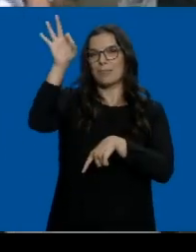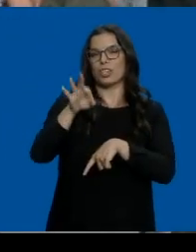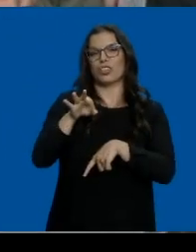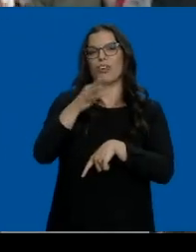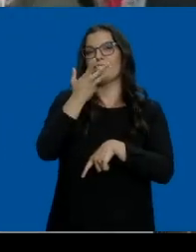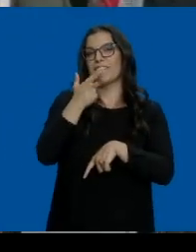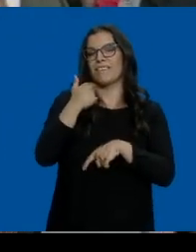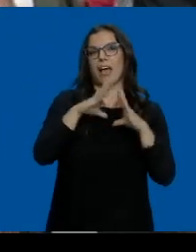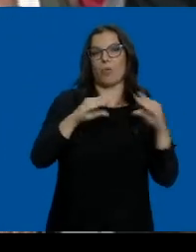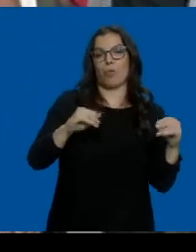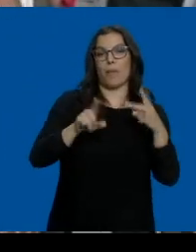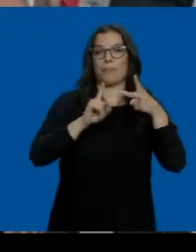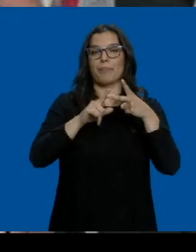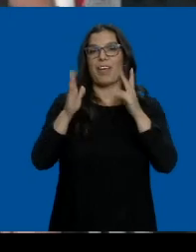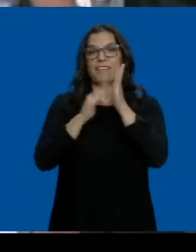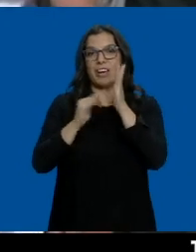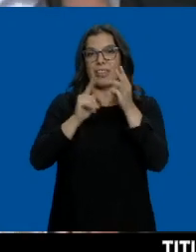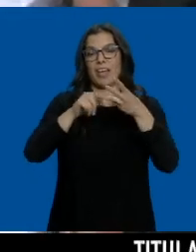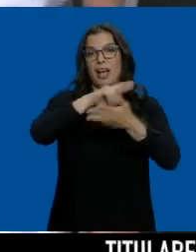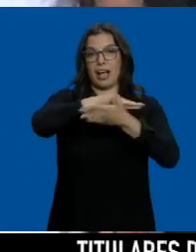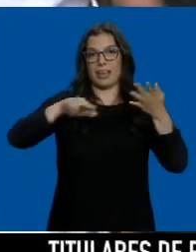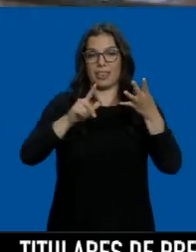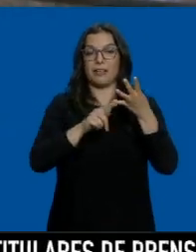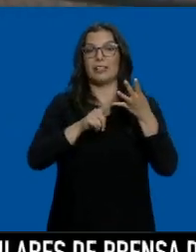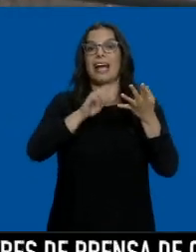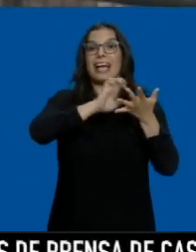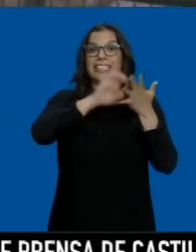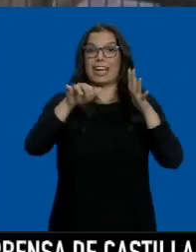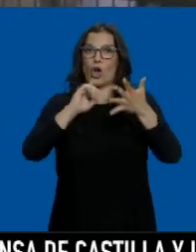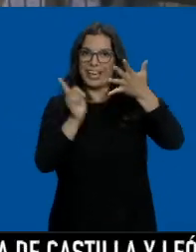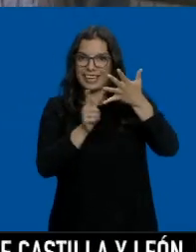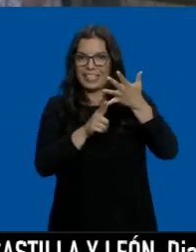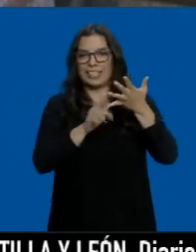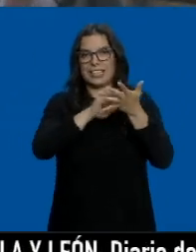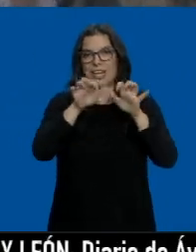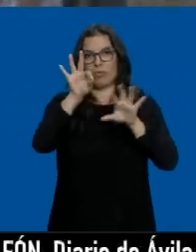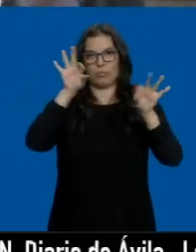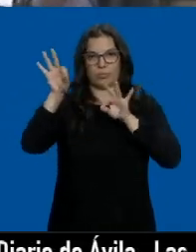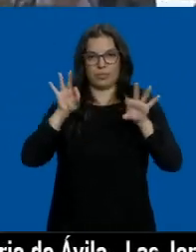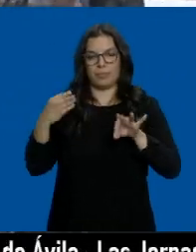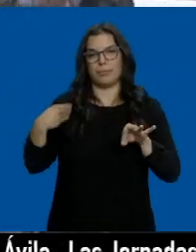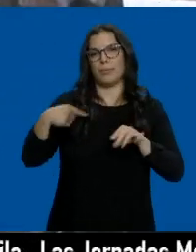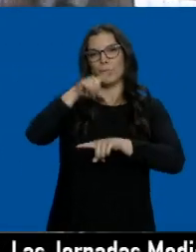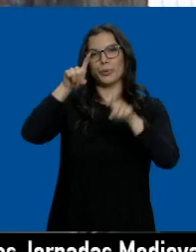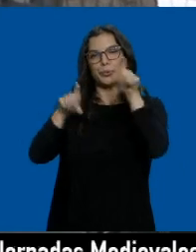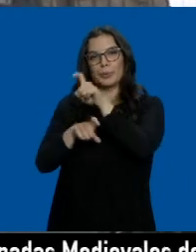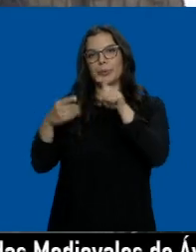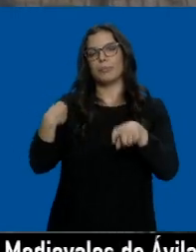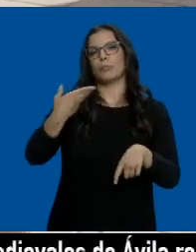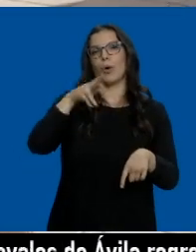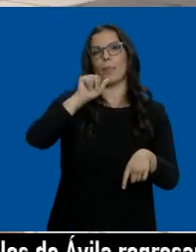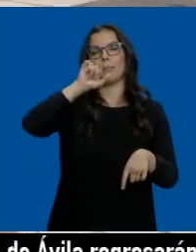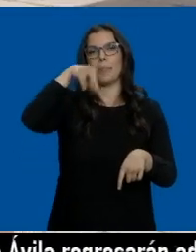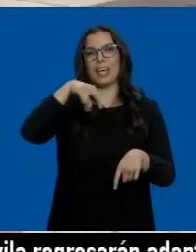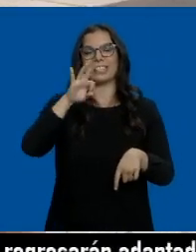viajeros, seguida de Comunidad Valenciana y Galicia. Castilla y León ocupa el quinto lugar en el ranking según el barómetro turístico de Braintrust.